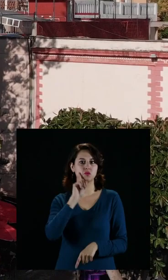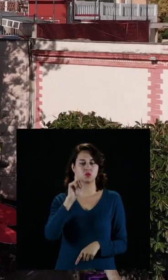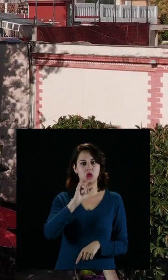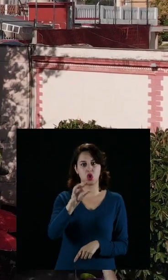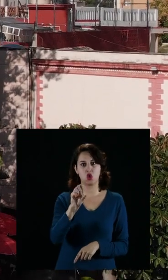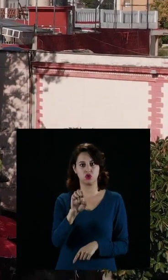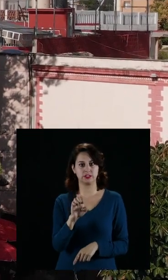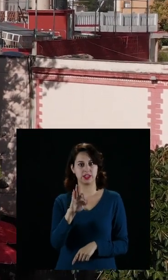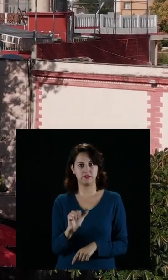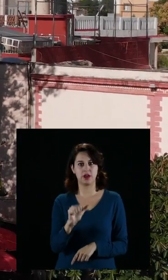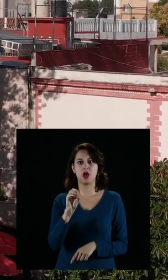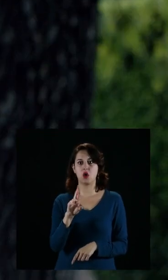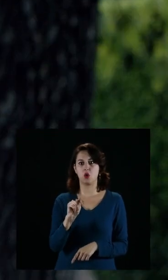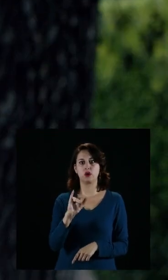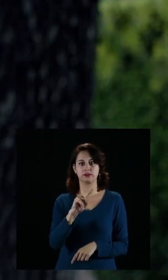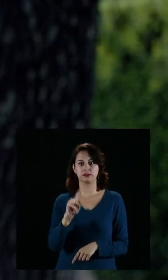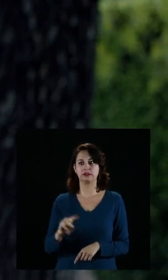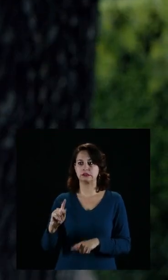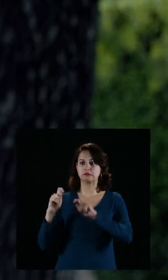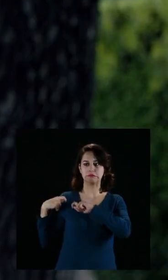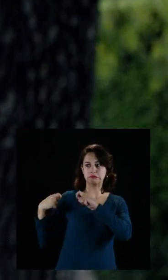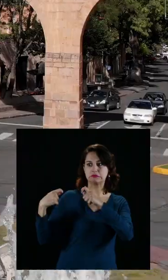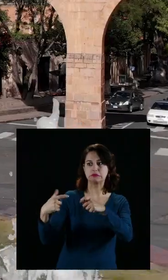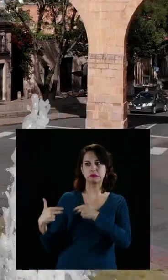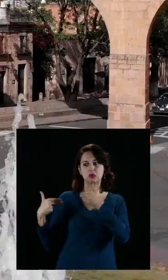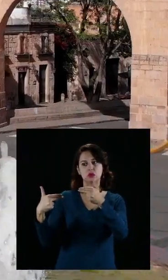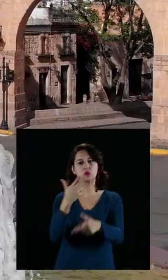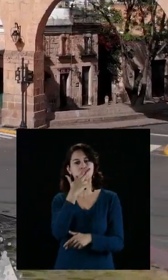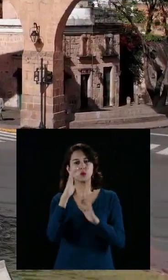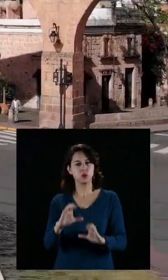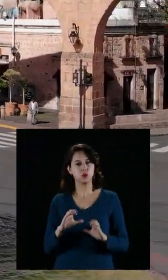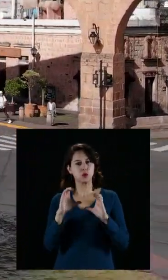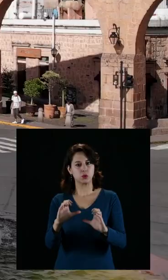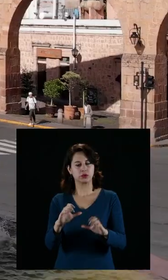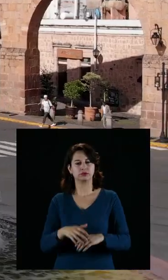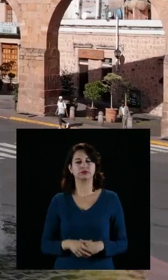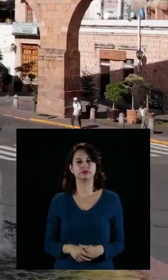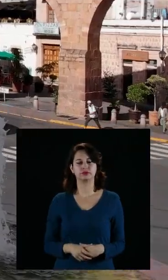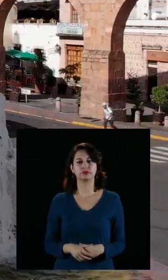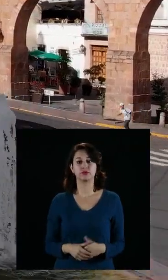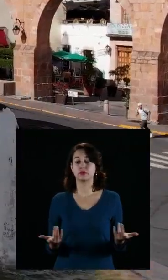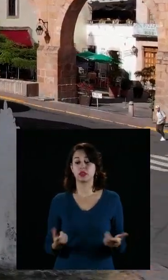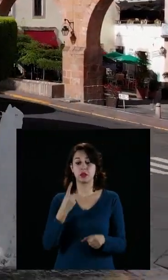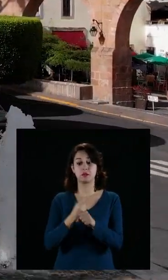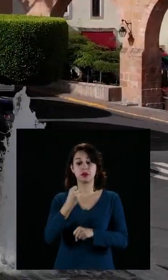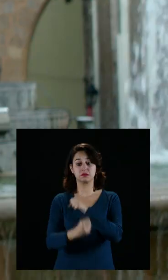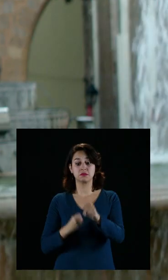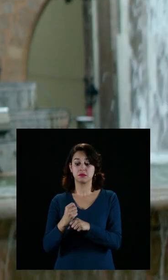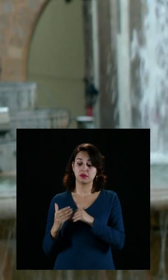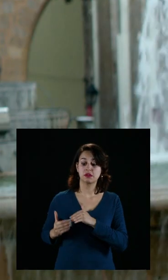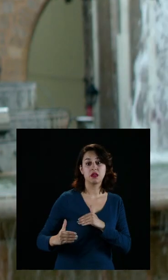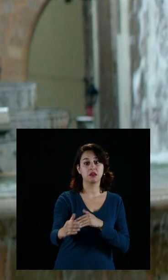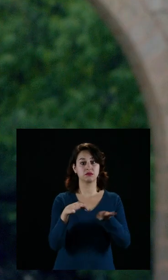como Josefa Ortiz de Domínguez, tenemos una herencia que debemos cuidar. En este